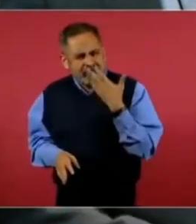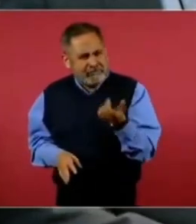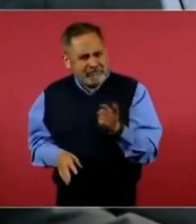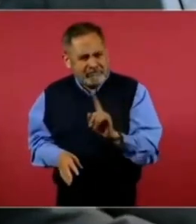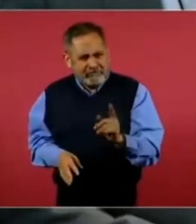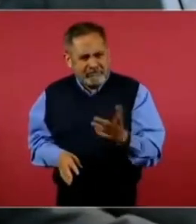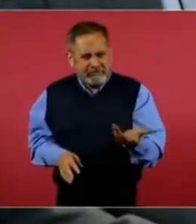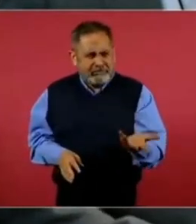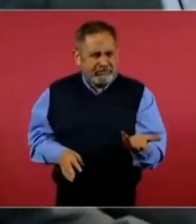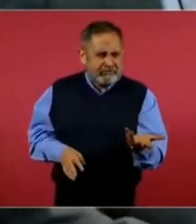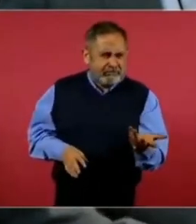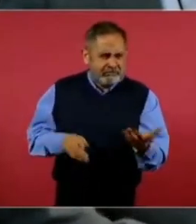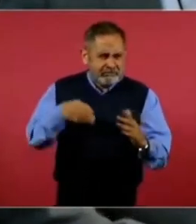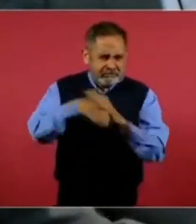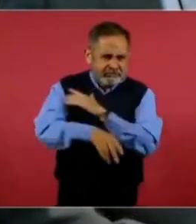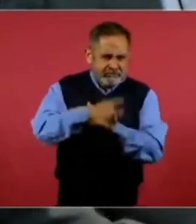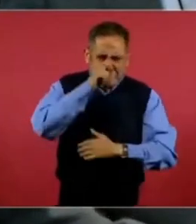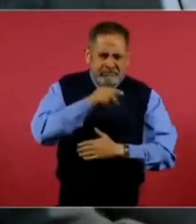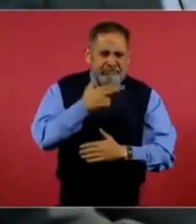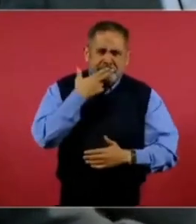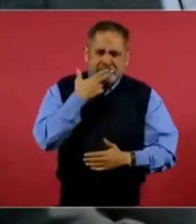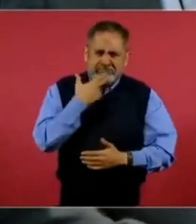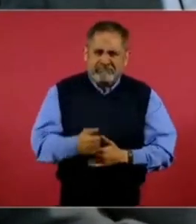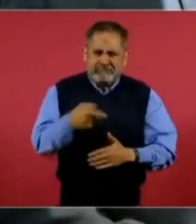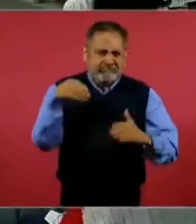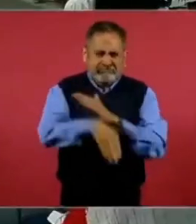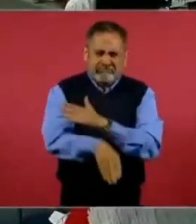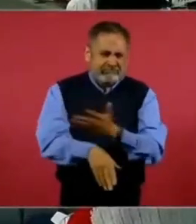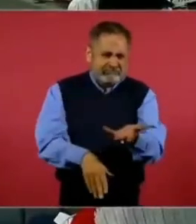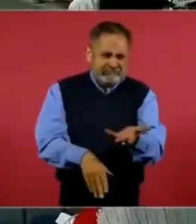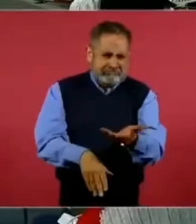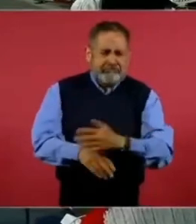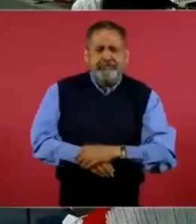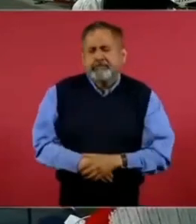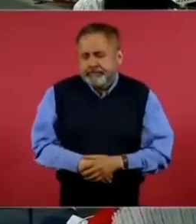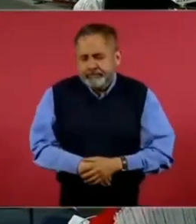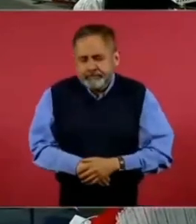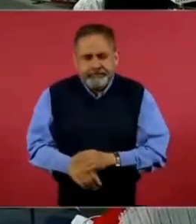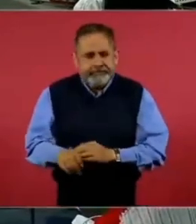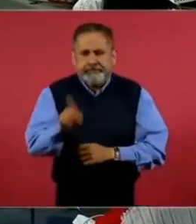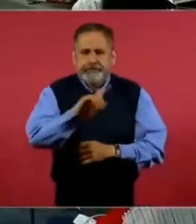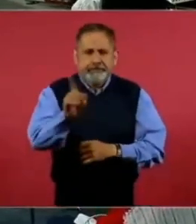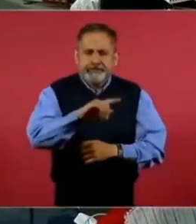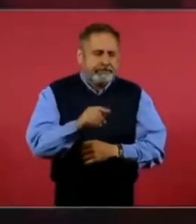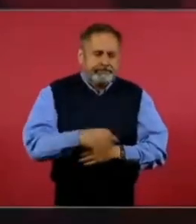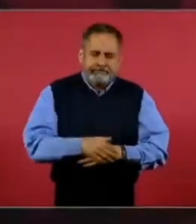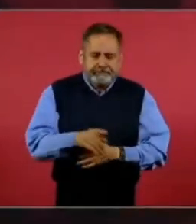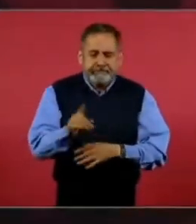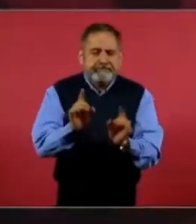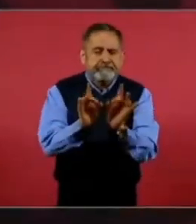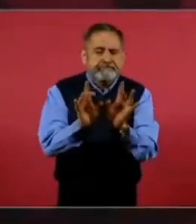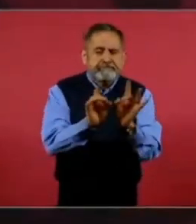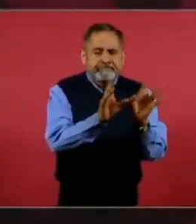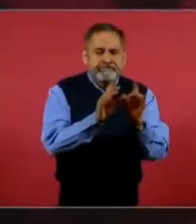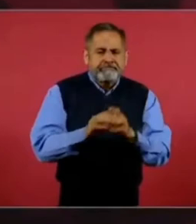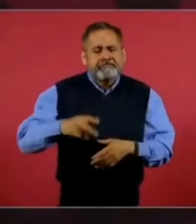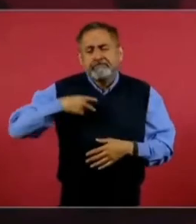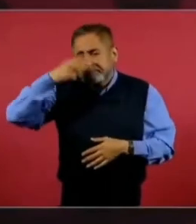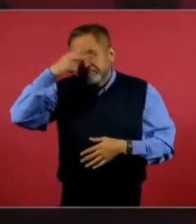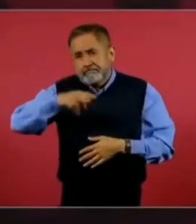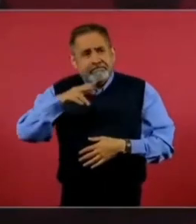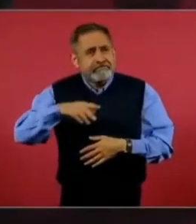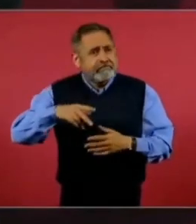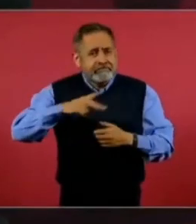entonces quizá de un fracaso de esta misma. No, no es así, son circunstancias. México es un paraíso muy